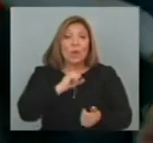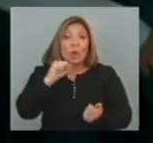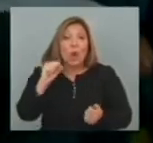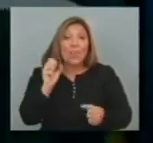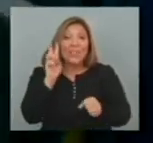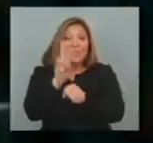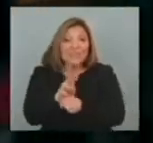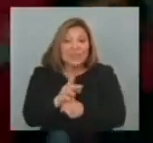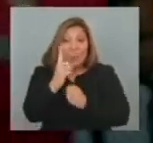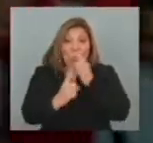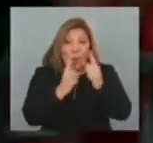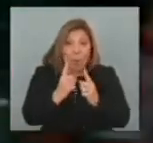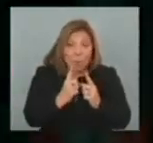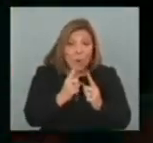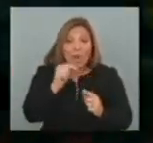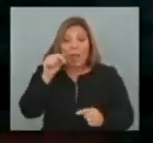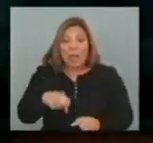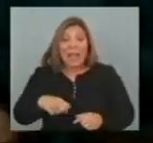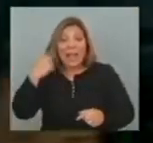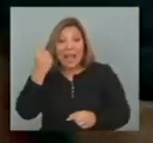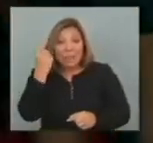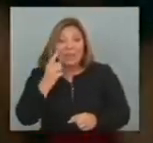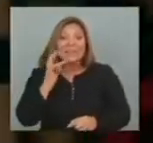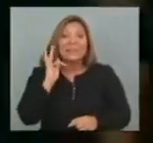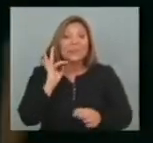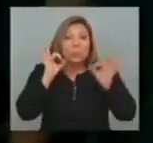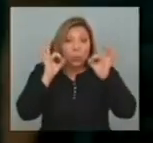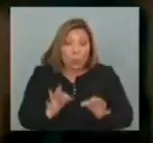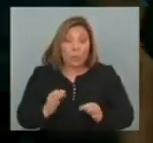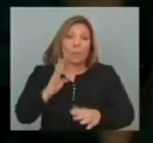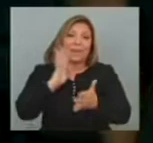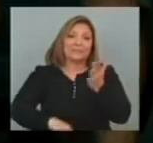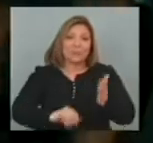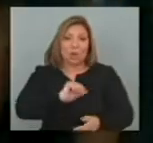visitante El 1 a 1 Del primer partido El campeonato El título Fue para Barcelona